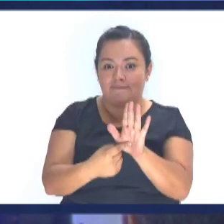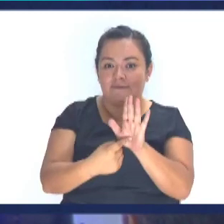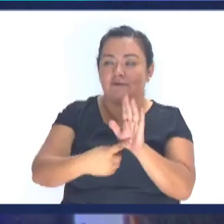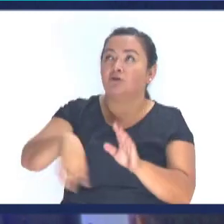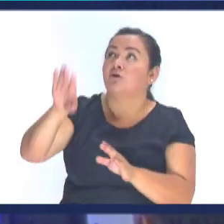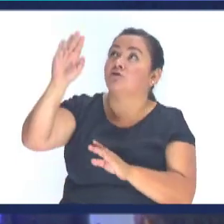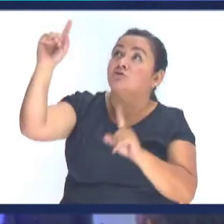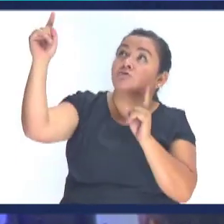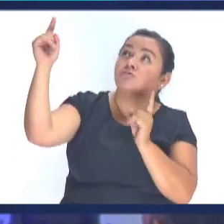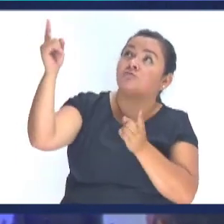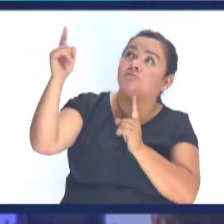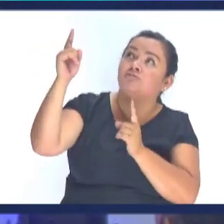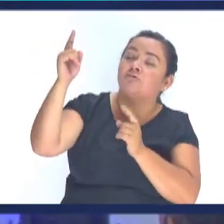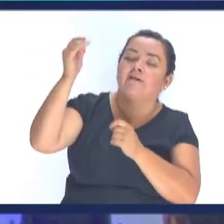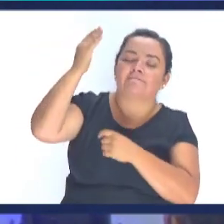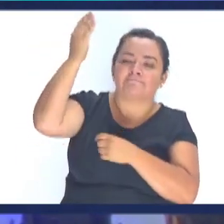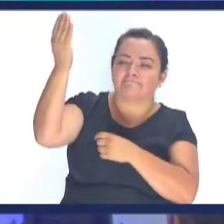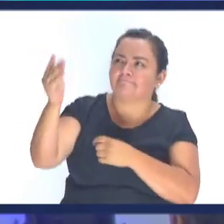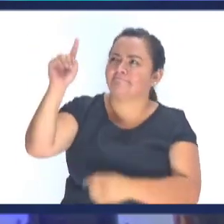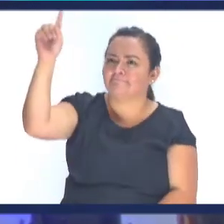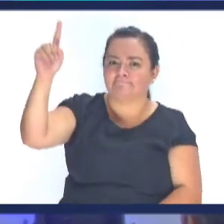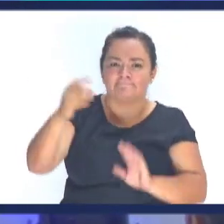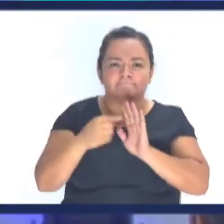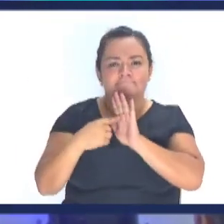Cómo la esencia De Dios es